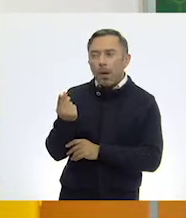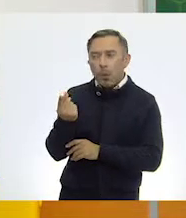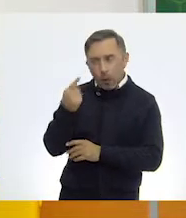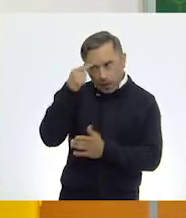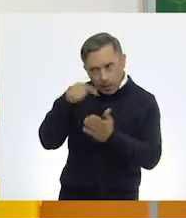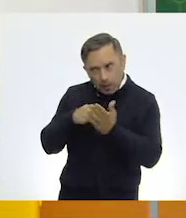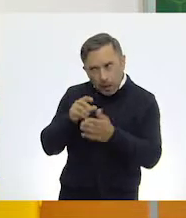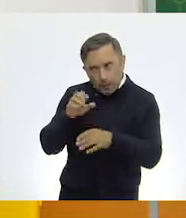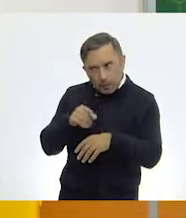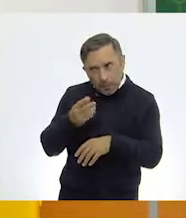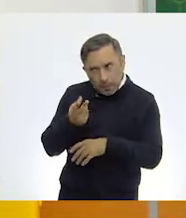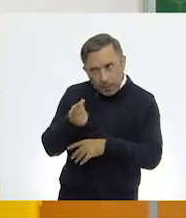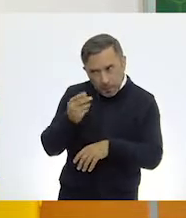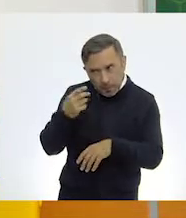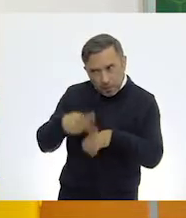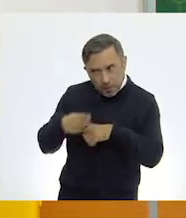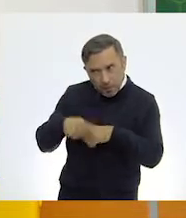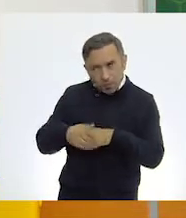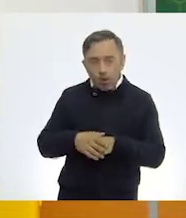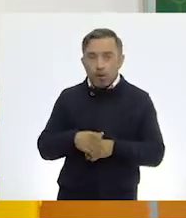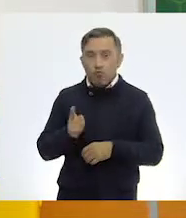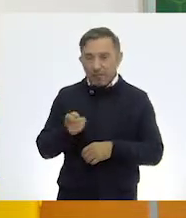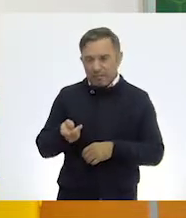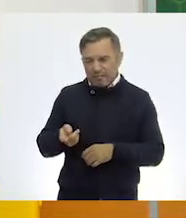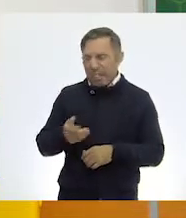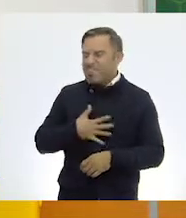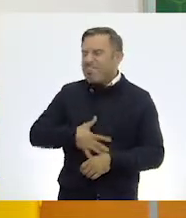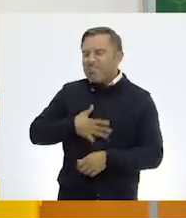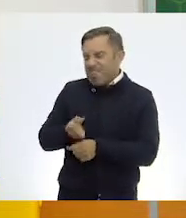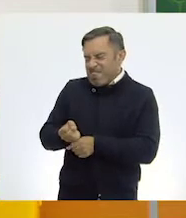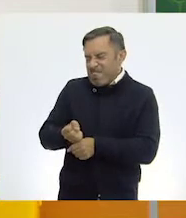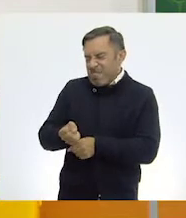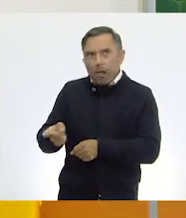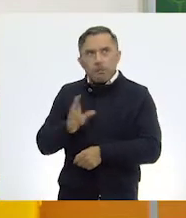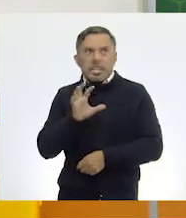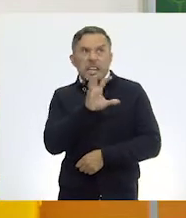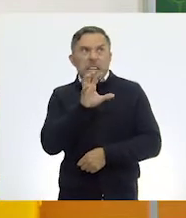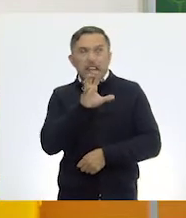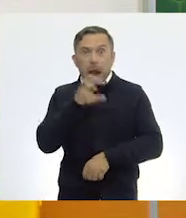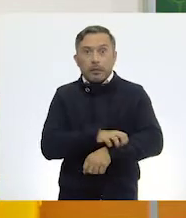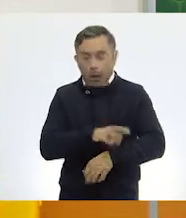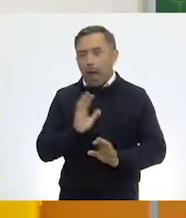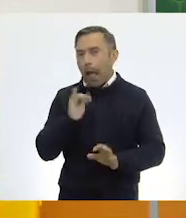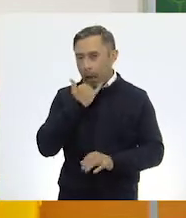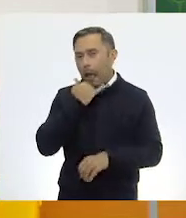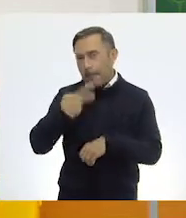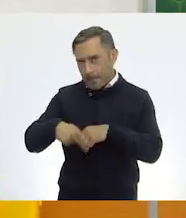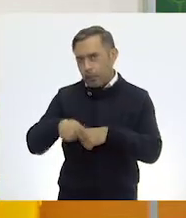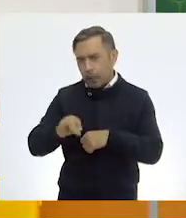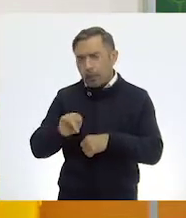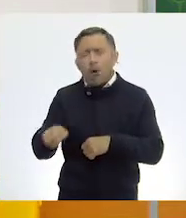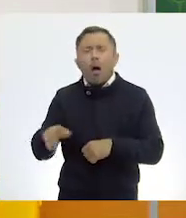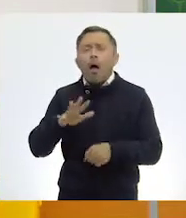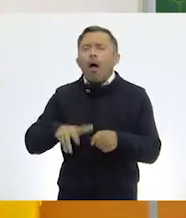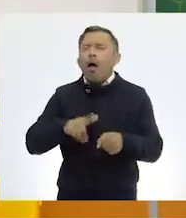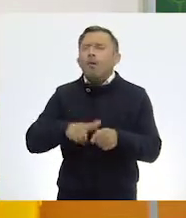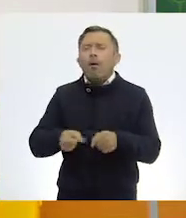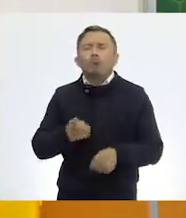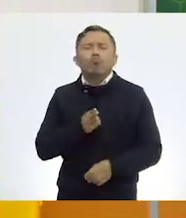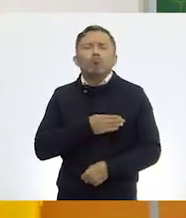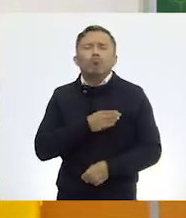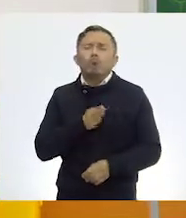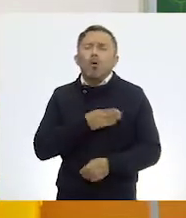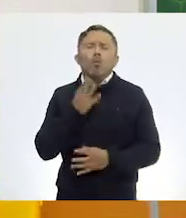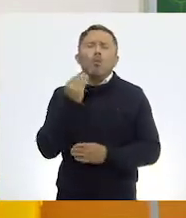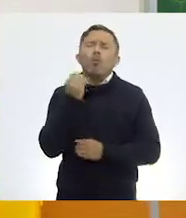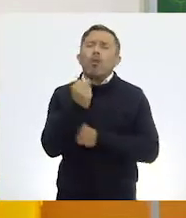Bueno, si se le molesta, a lo mejor, pero en general son animales dóciles y que ya tienen muchísimos años acostumbrados